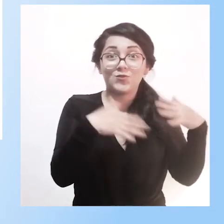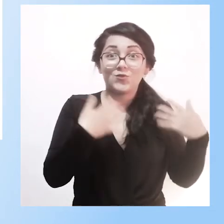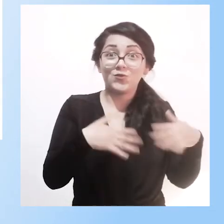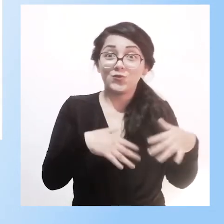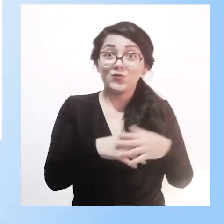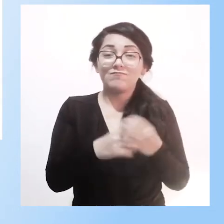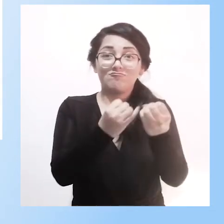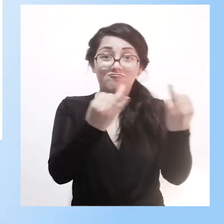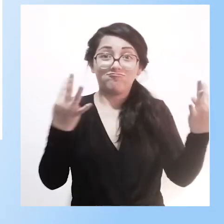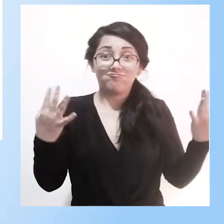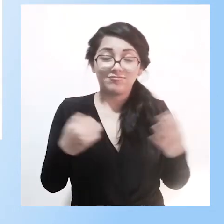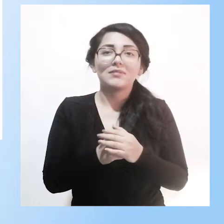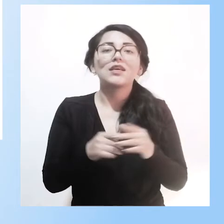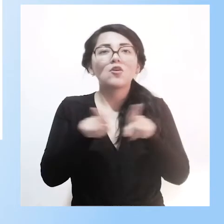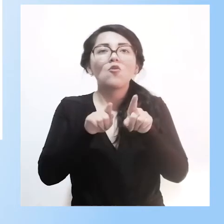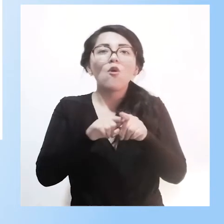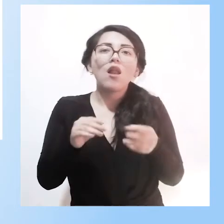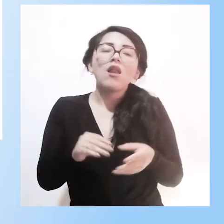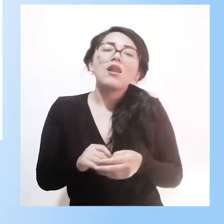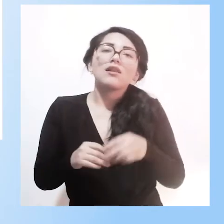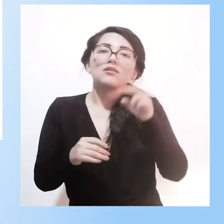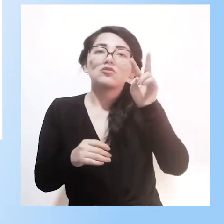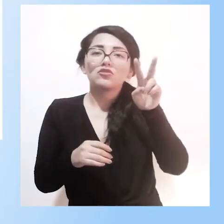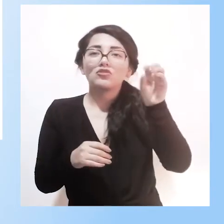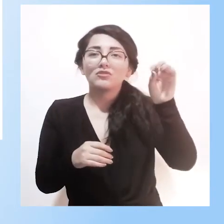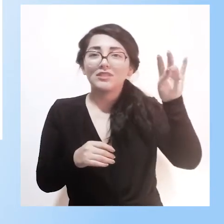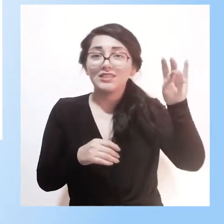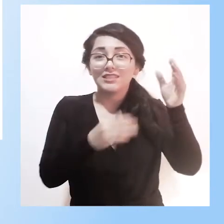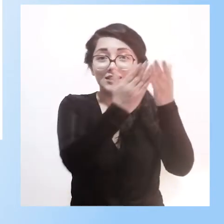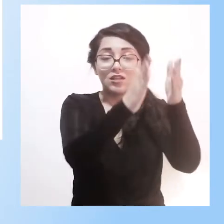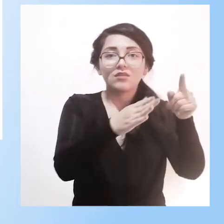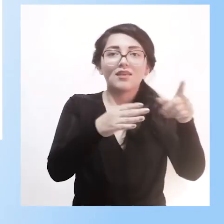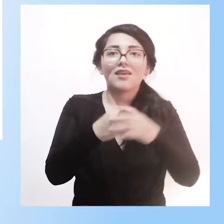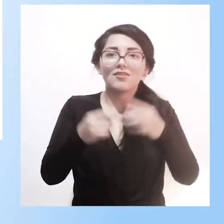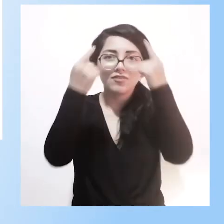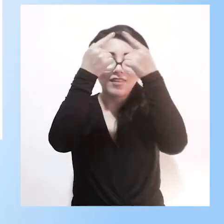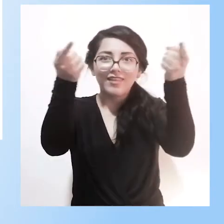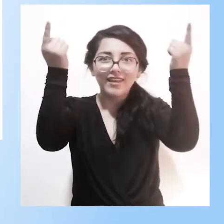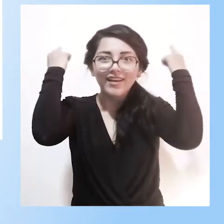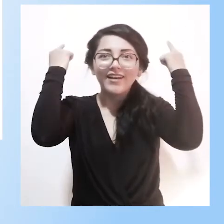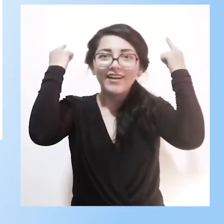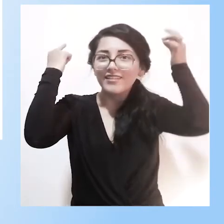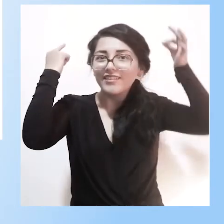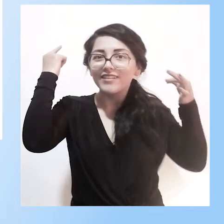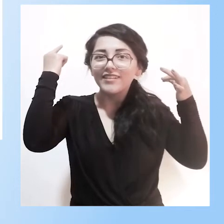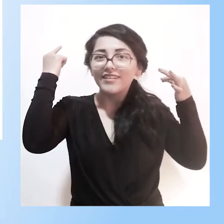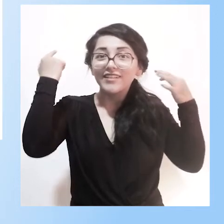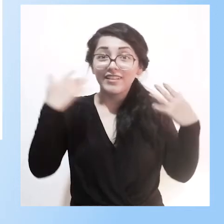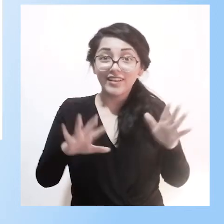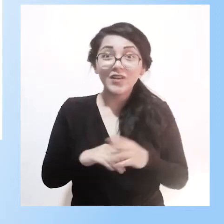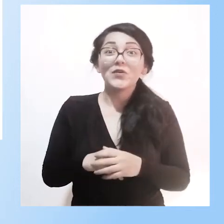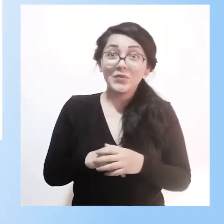Adicionalmente, 205 estudiantes se han graduado dentro del programa. Esto es algo importante. Nosotros tenemos el Instituto de Evaluación